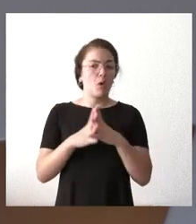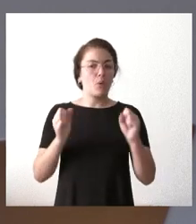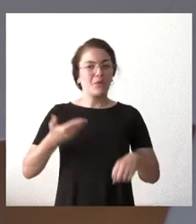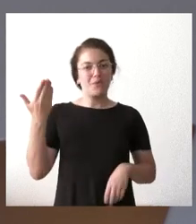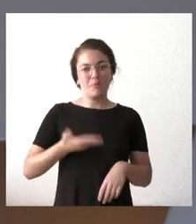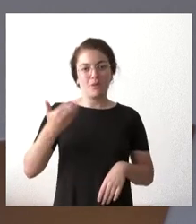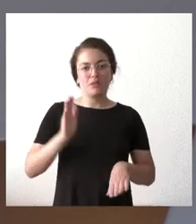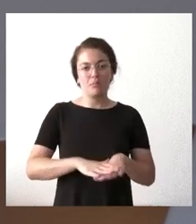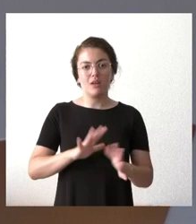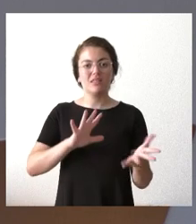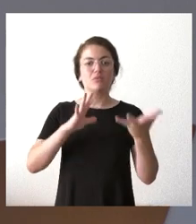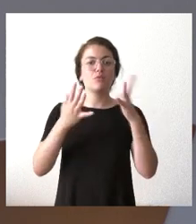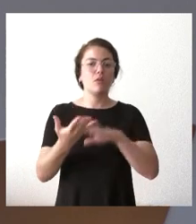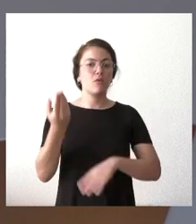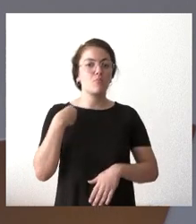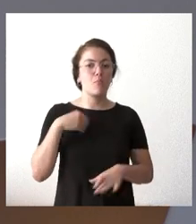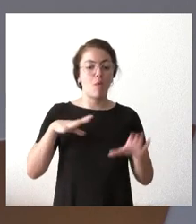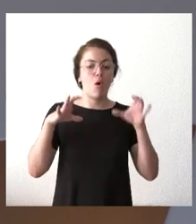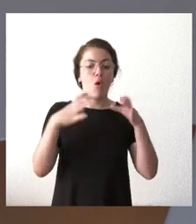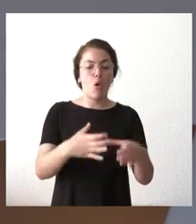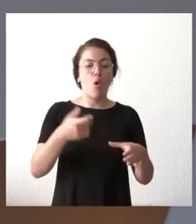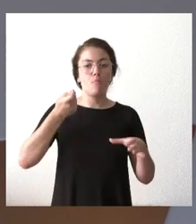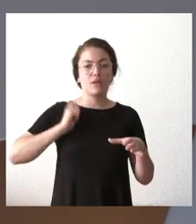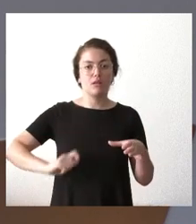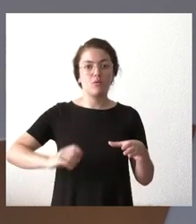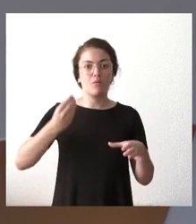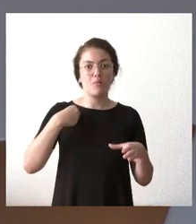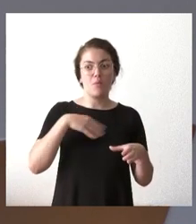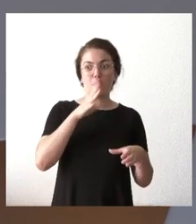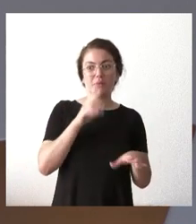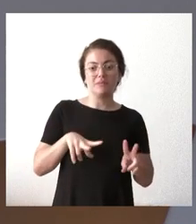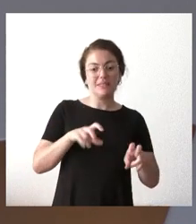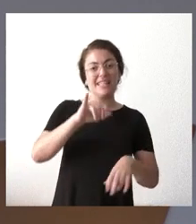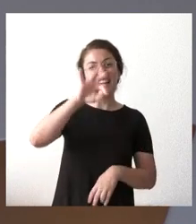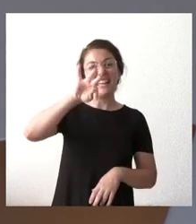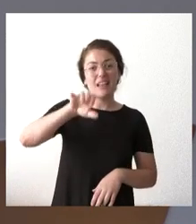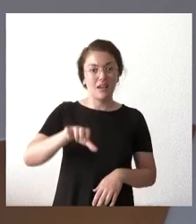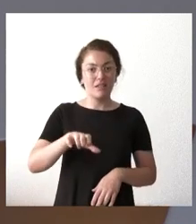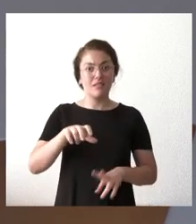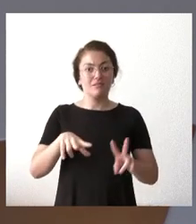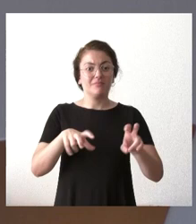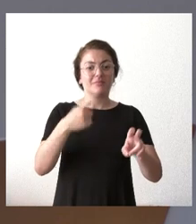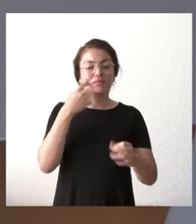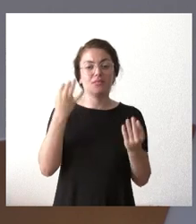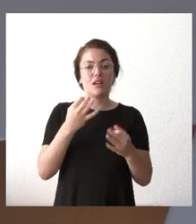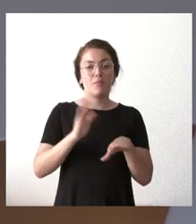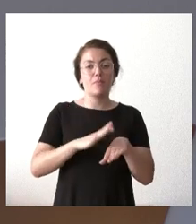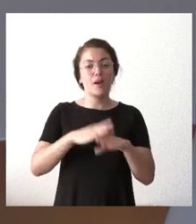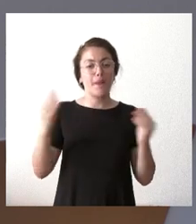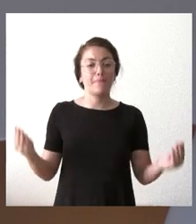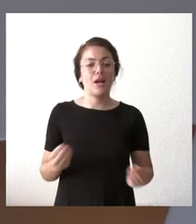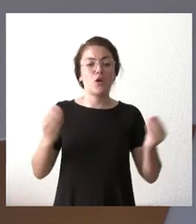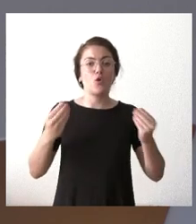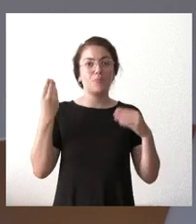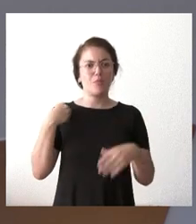transformación del operativo que surge de un íter ese íter es primero unas constantes mejoras del operativo desde que yo